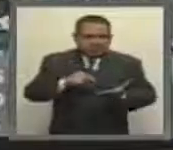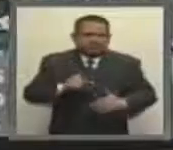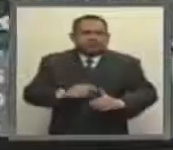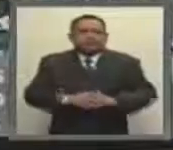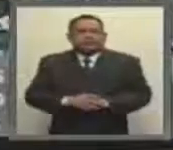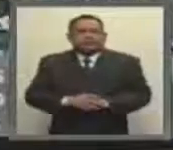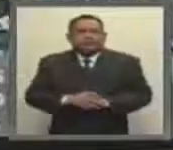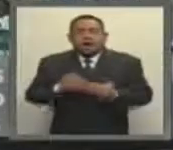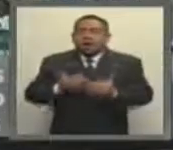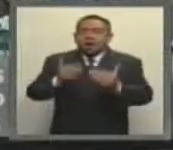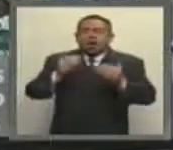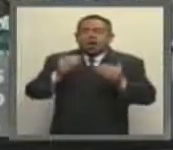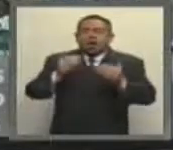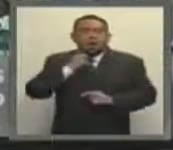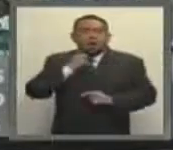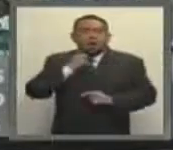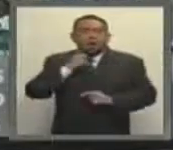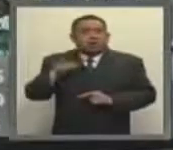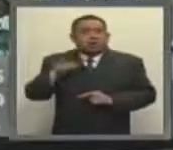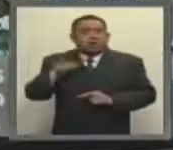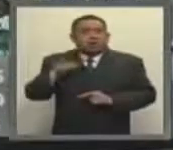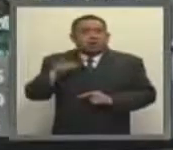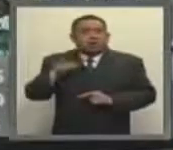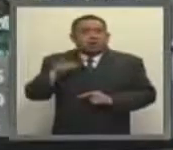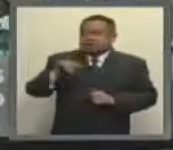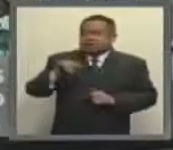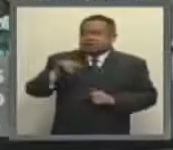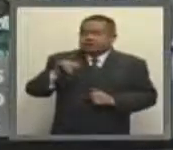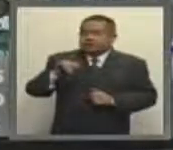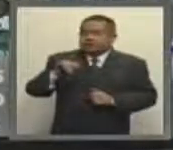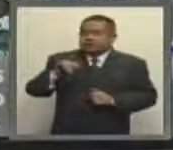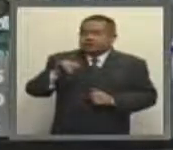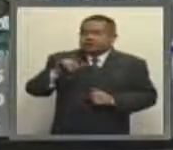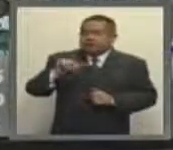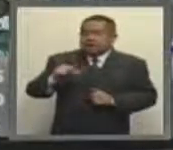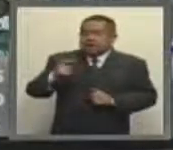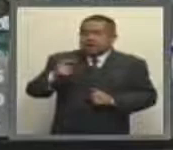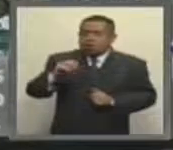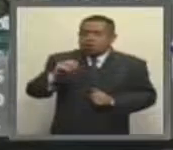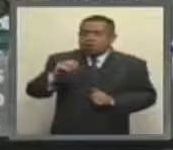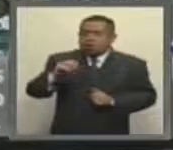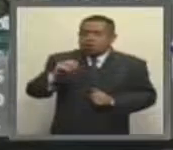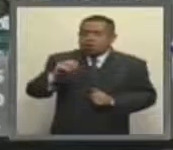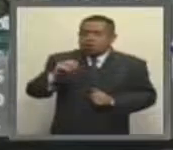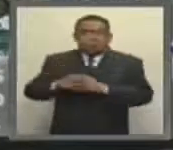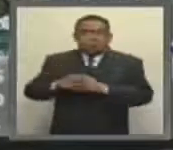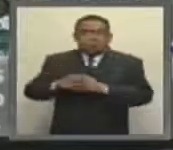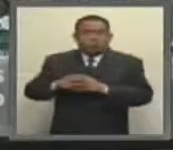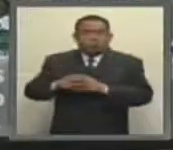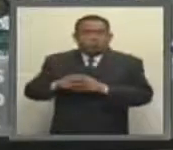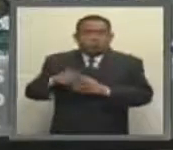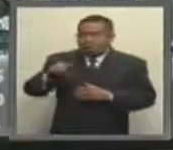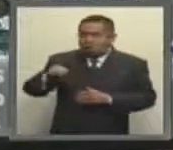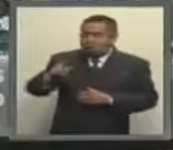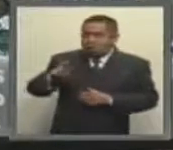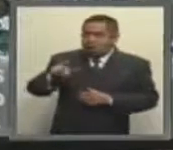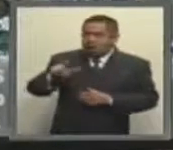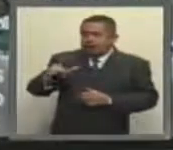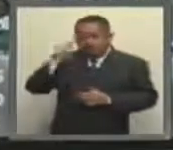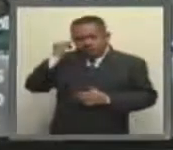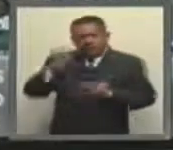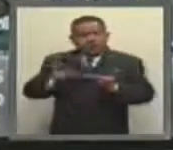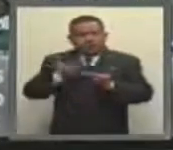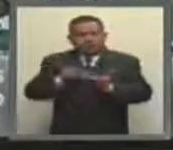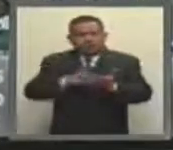Tiene ahora la palabra la diputada Ernestina Godoy Ramos, del Grupo Parlamentario de Morena, para presentar